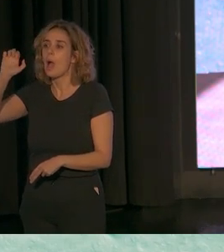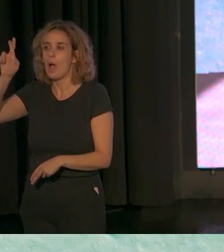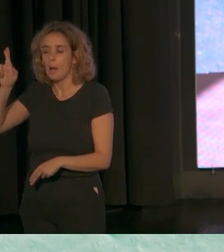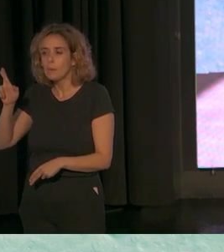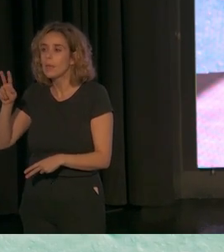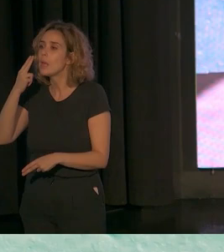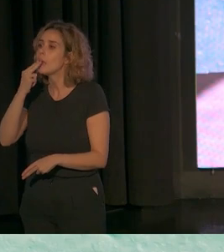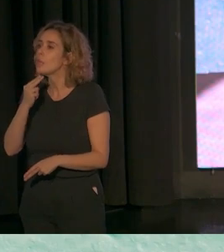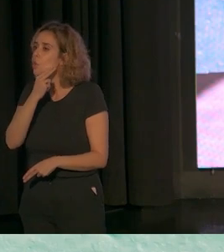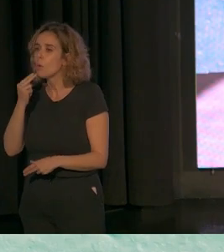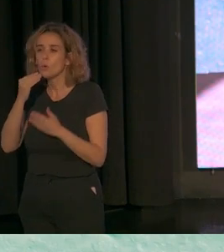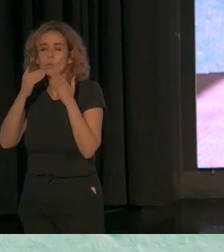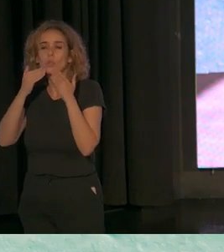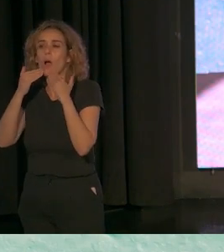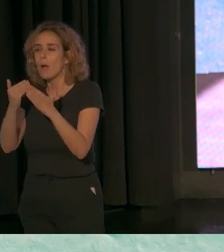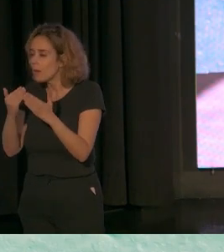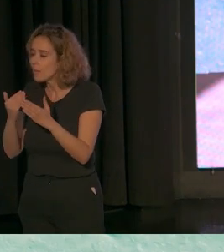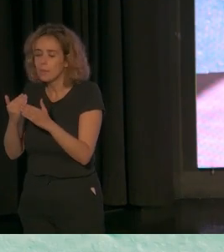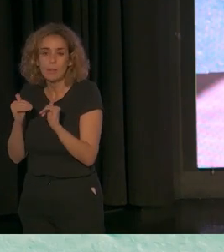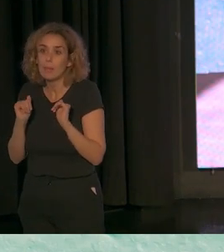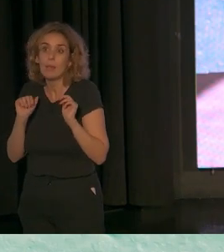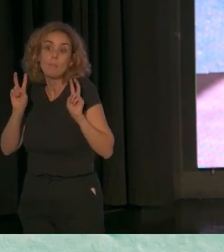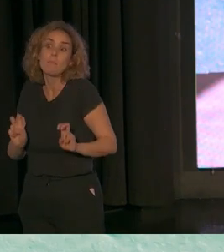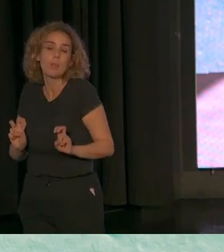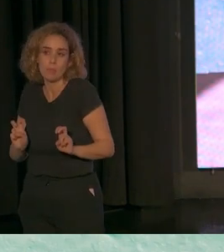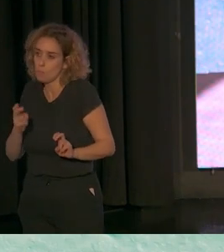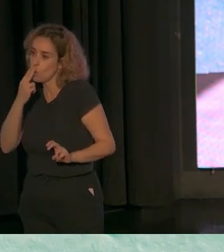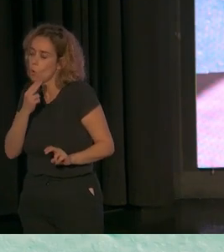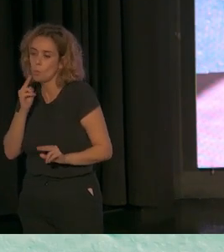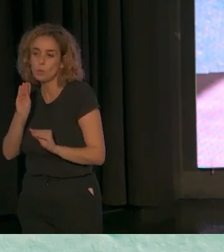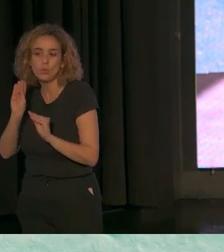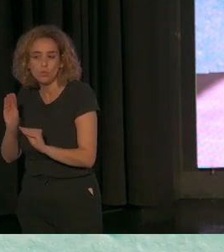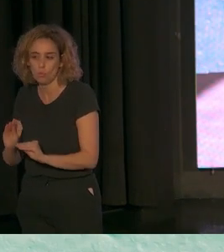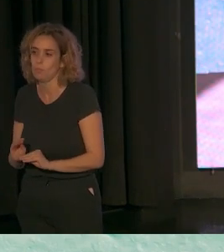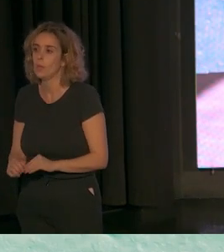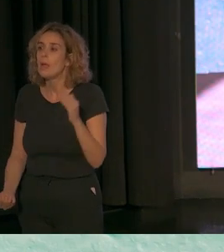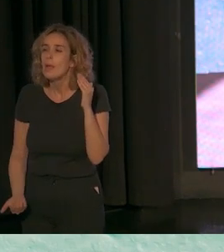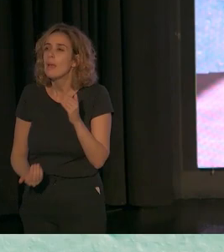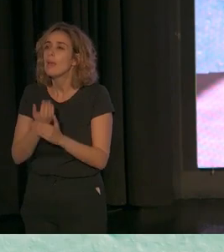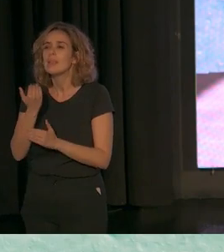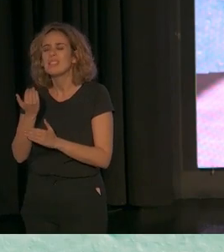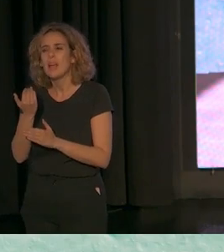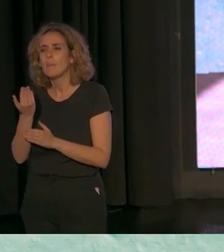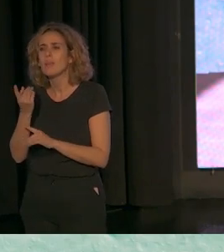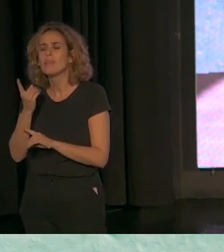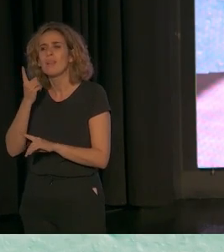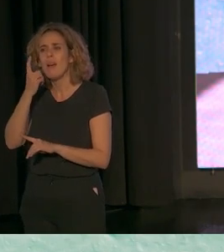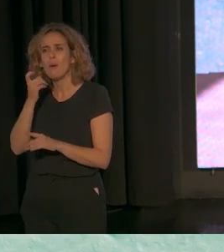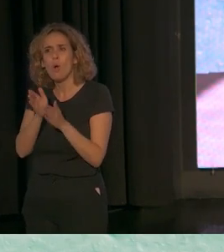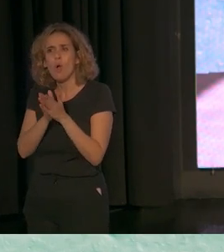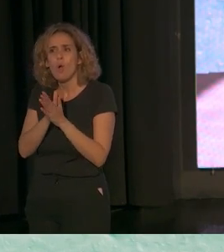su compromiso desde el minuto uno. Esta mañana, cuando creo que fue Sofía, preguntó